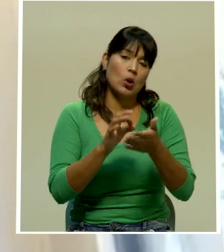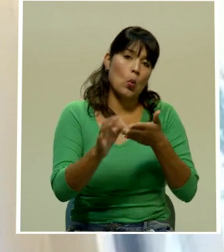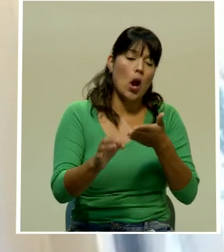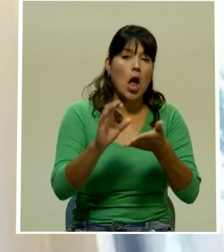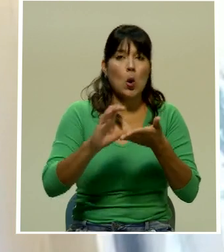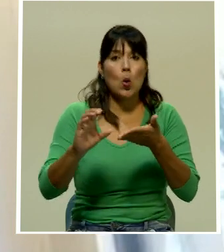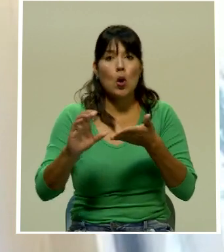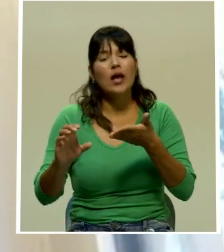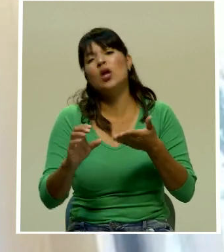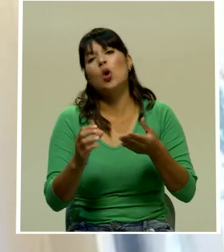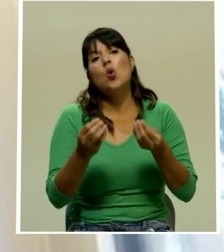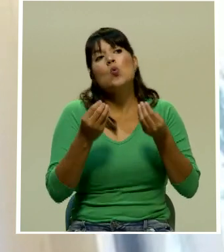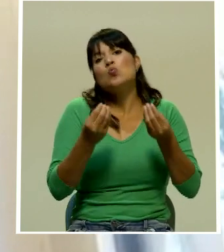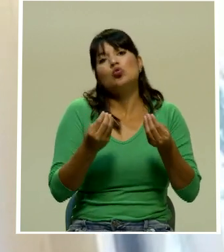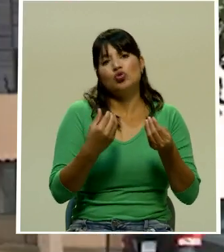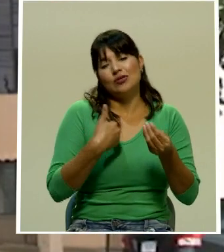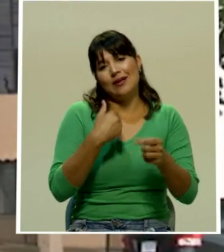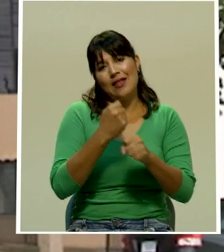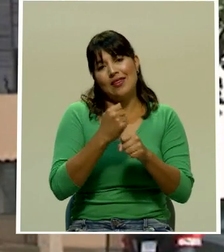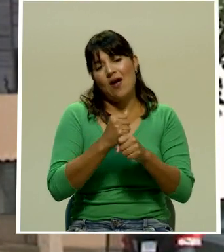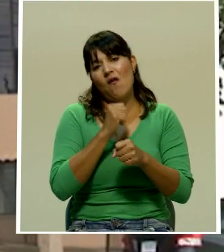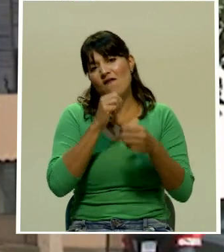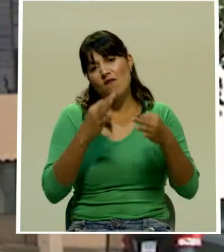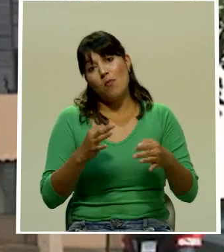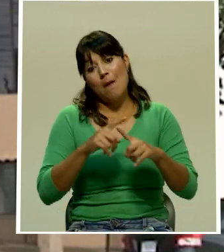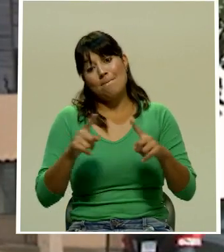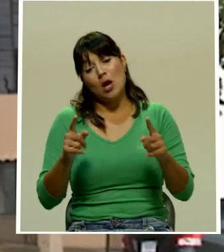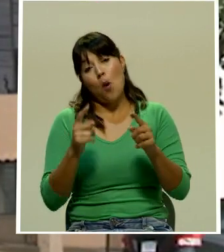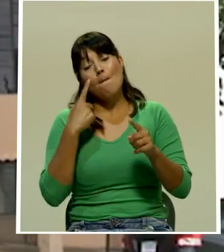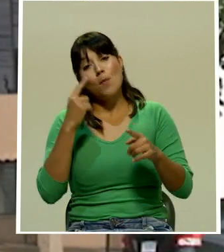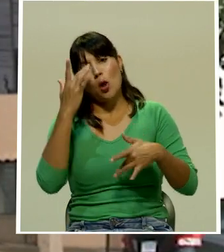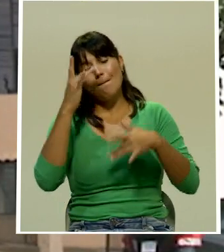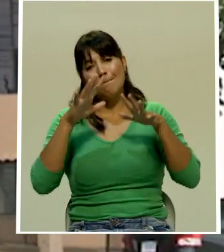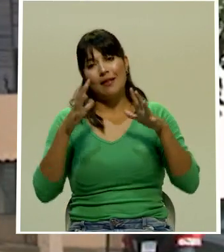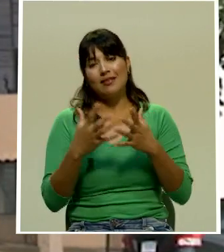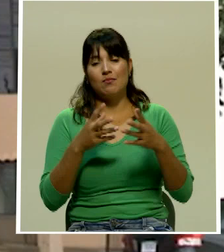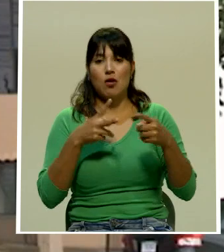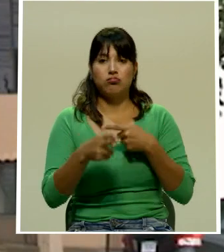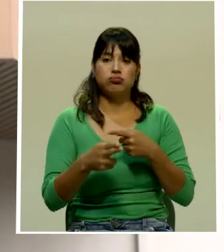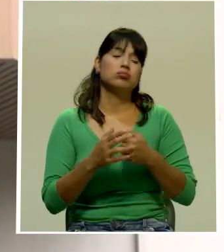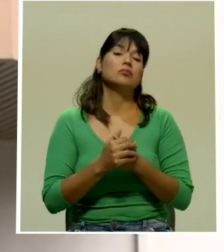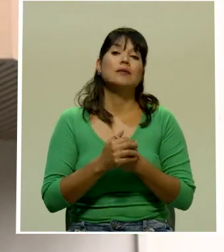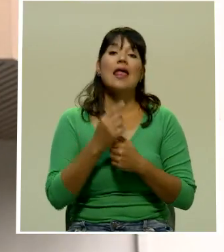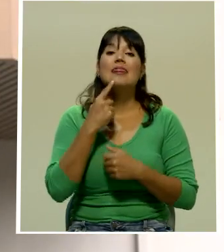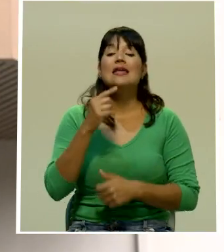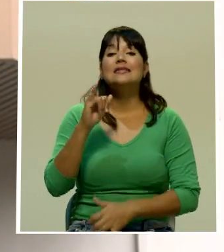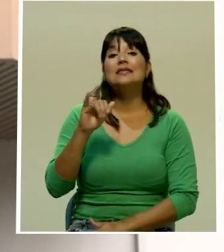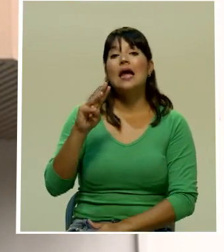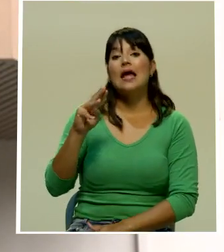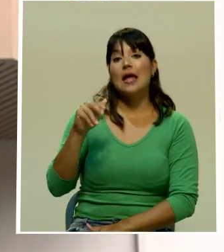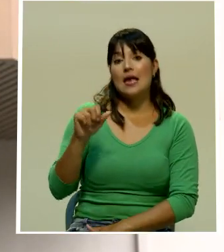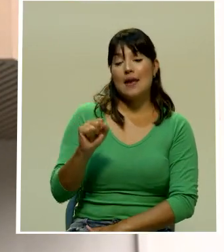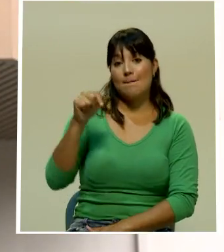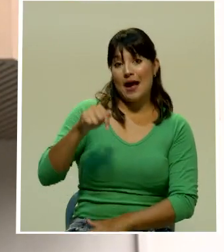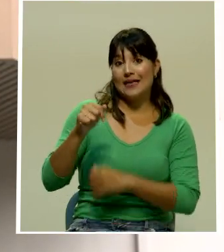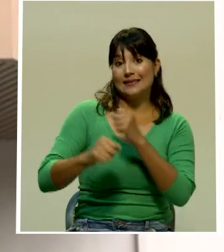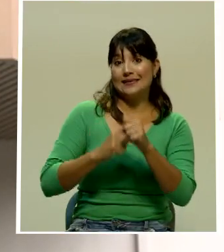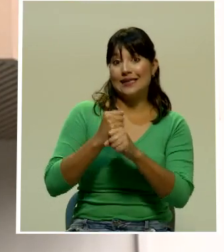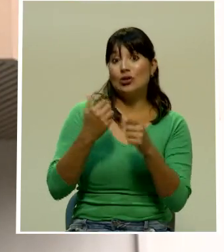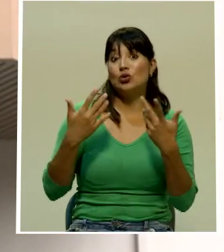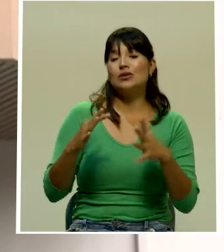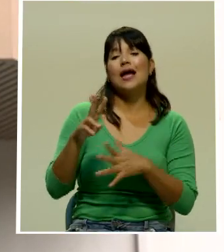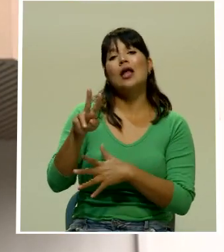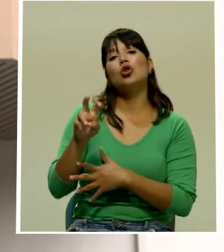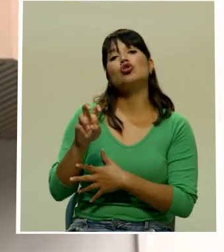crisis en actividades informales. Según datos de Lima, en lo que llevamos del año se han beneficiado 201